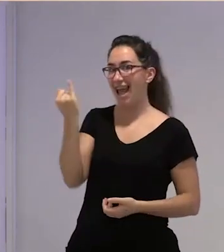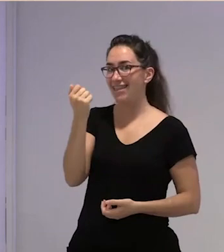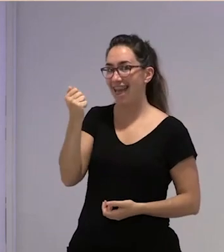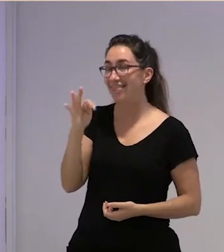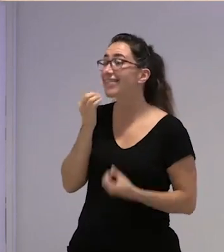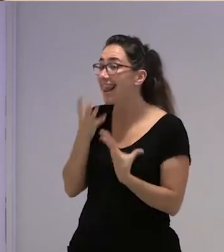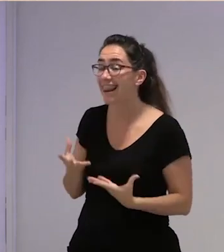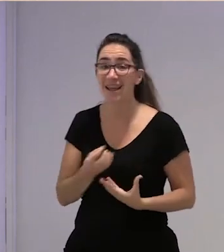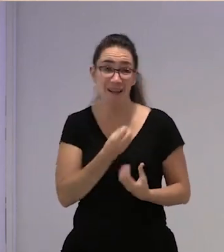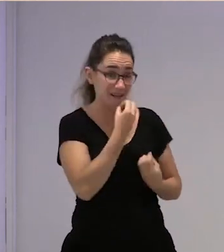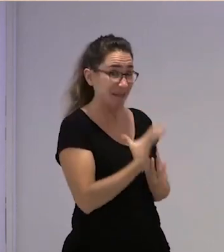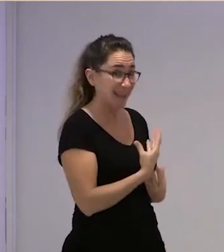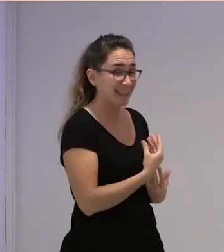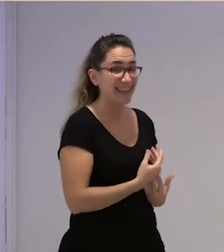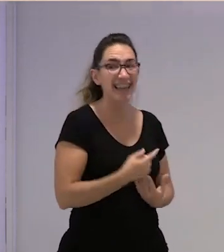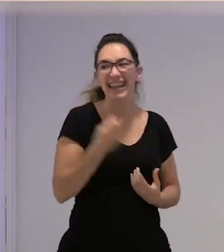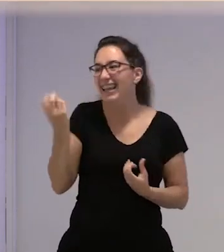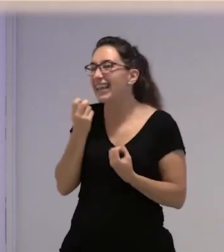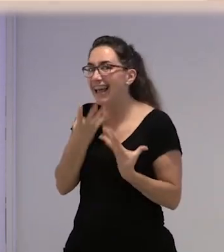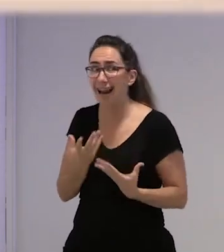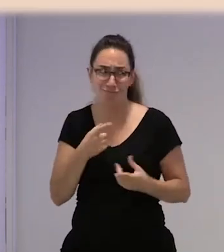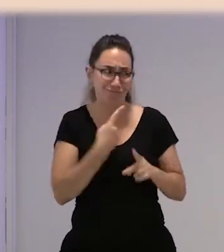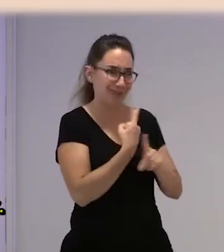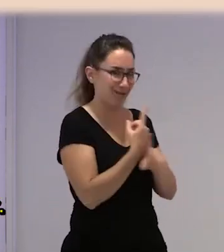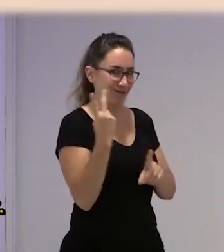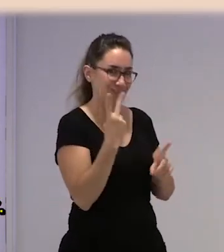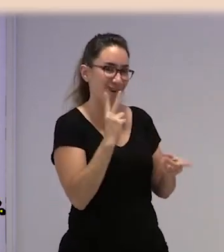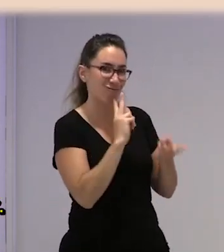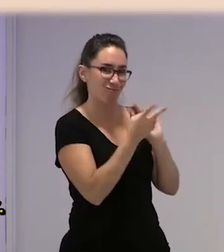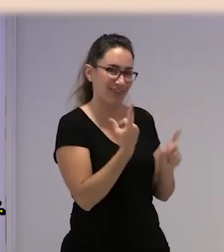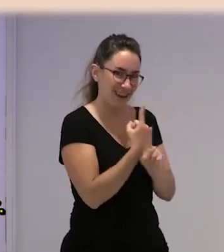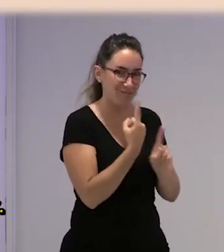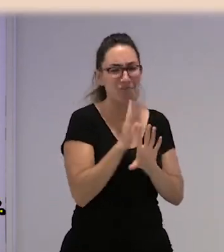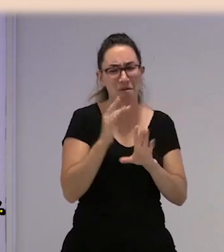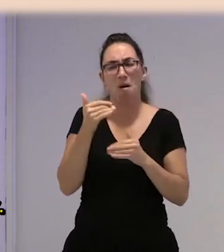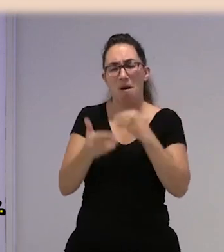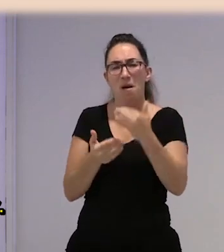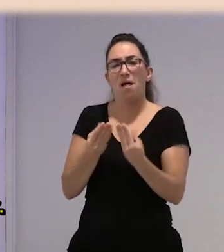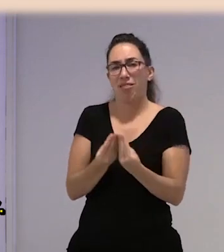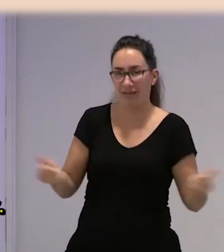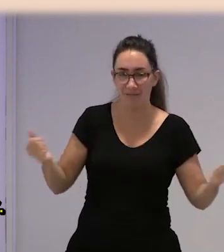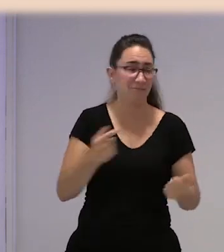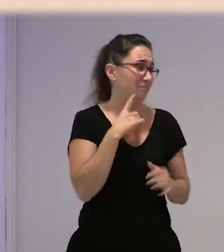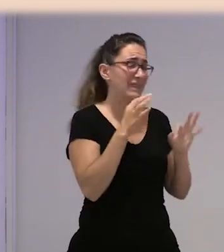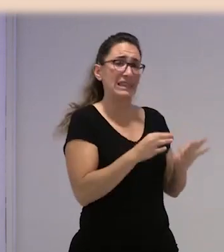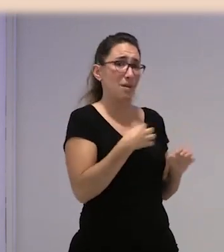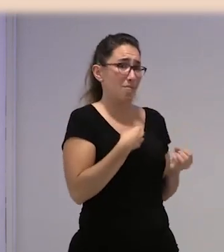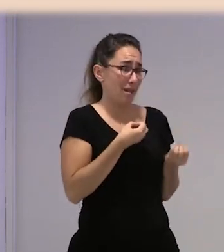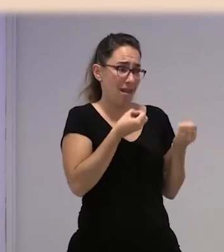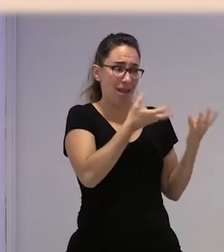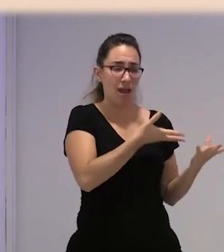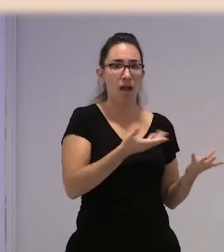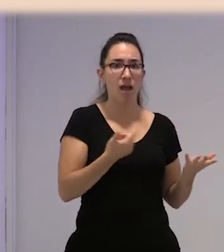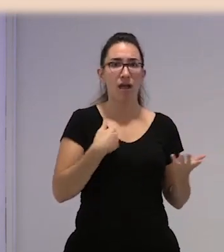bien, ¿qué tal? ¿Cómo estáis? Un poco de nervios. Esto se pasa poco a poco. Como siempre decimos lo mismo, digo, es hemos salido